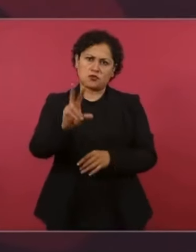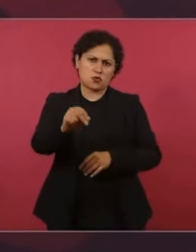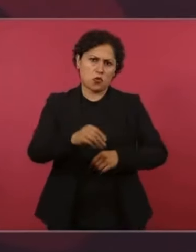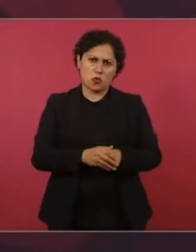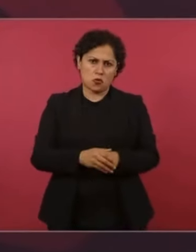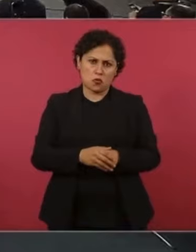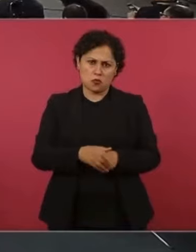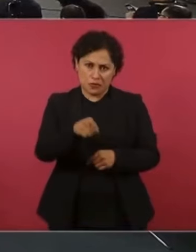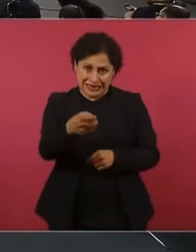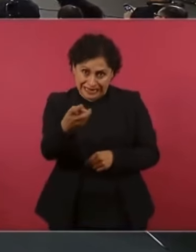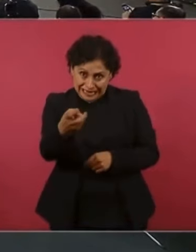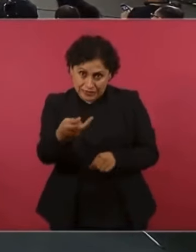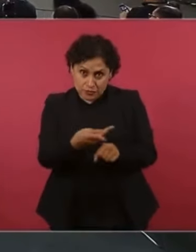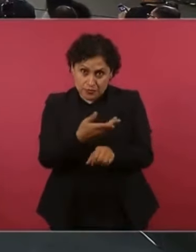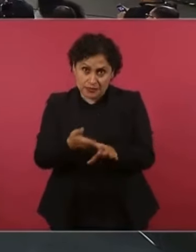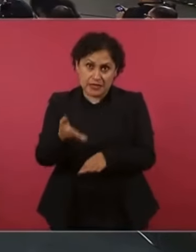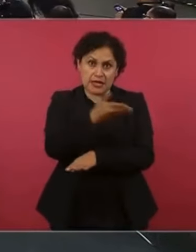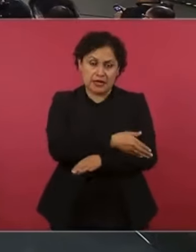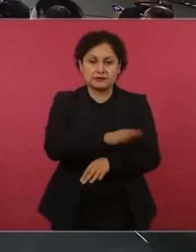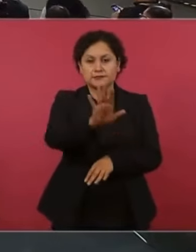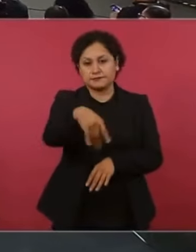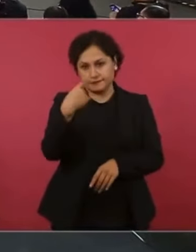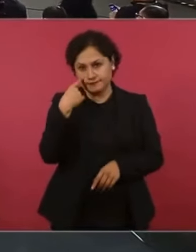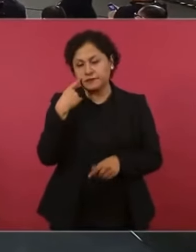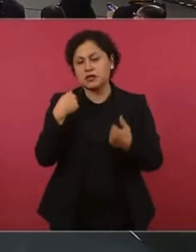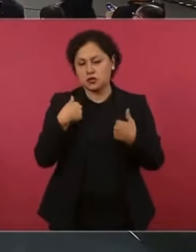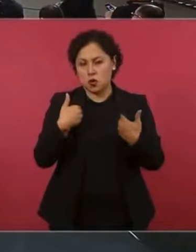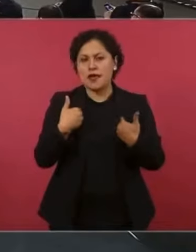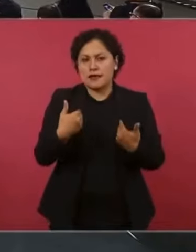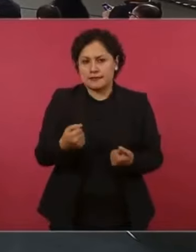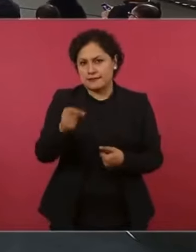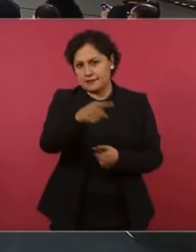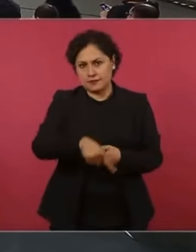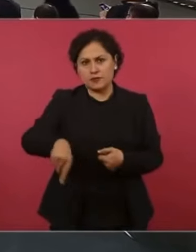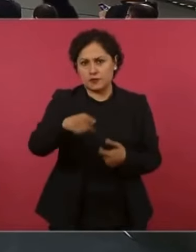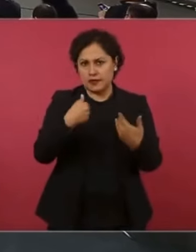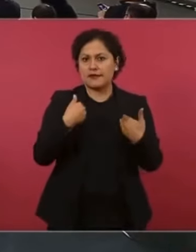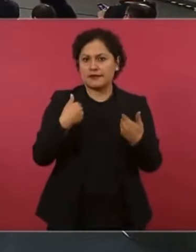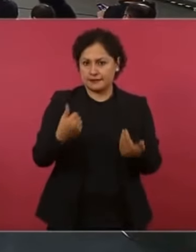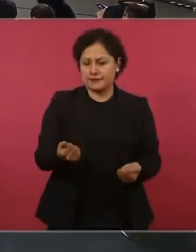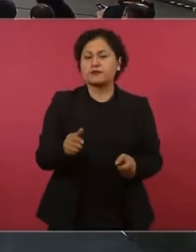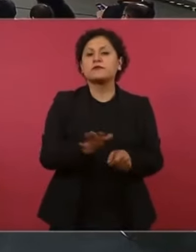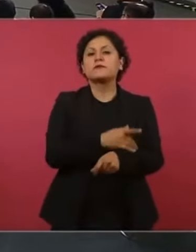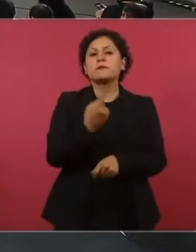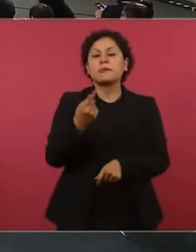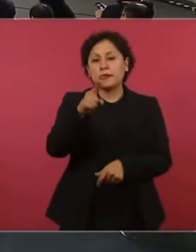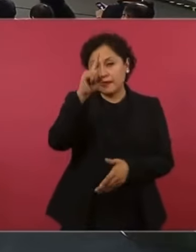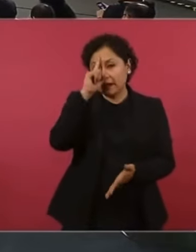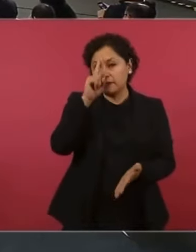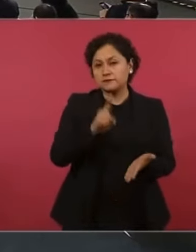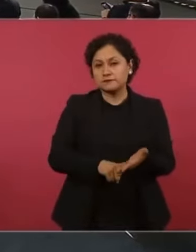Es que yo les entiendo a ustedes, porque imagínense 36